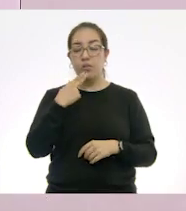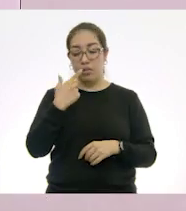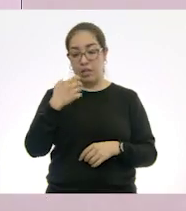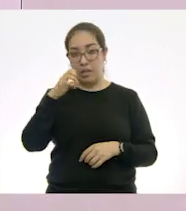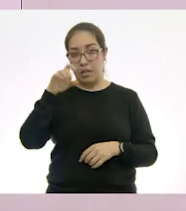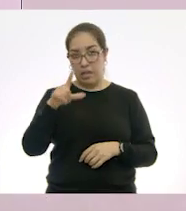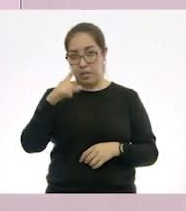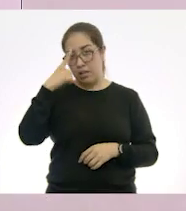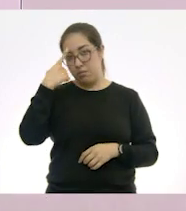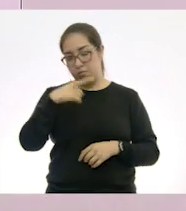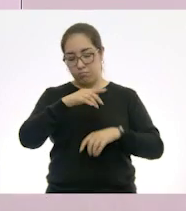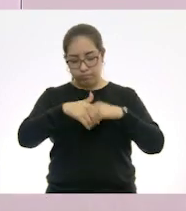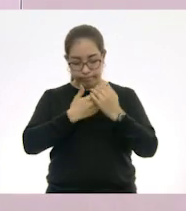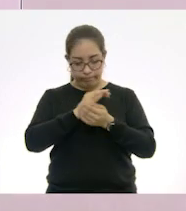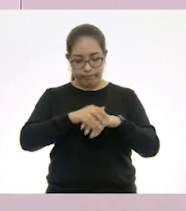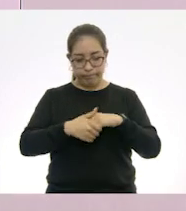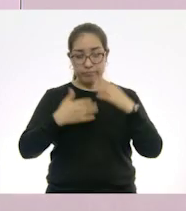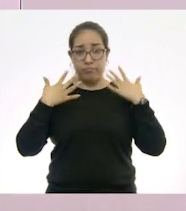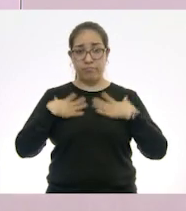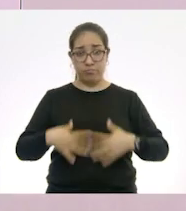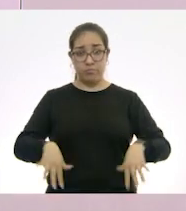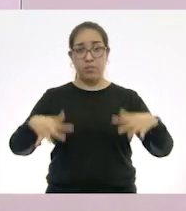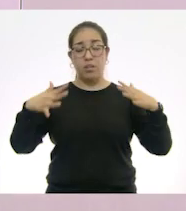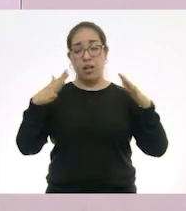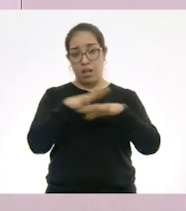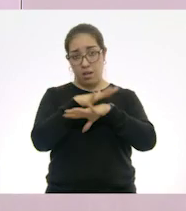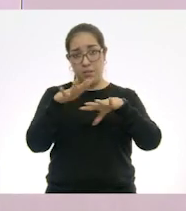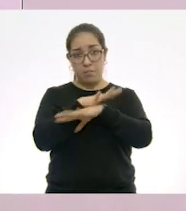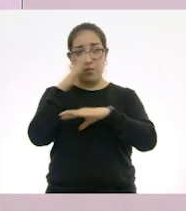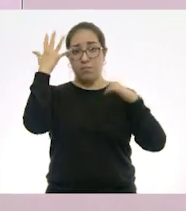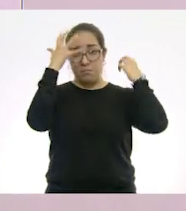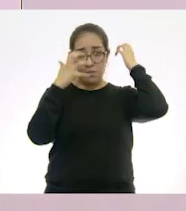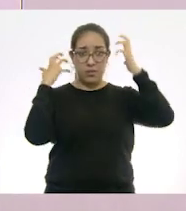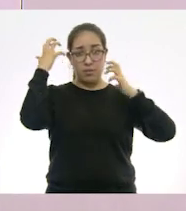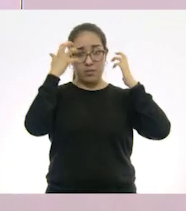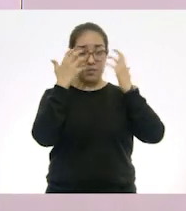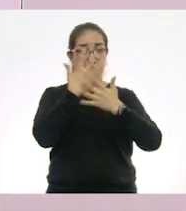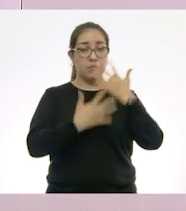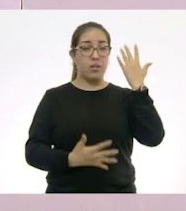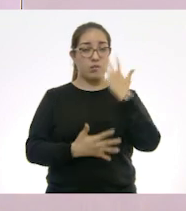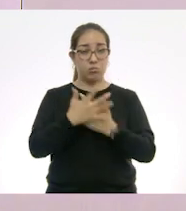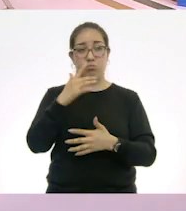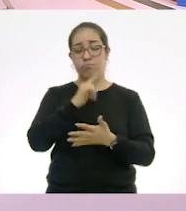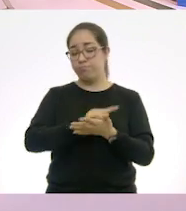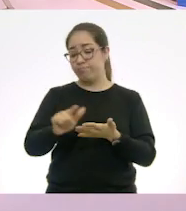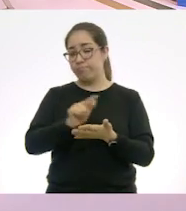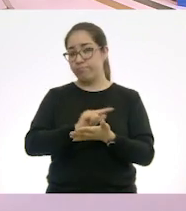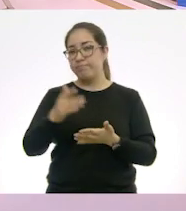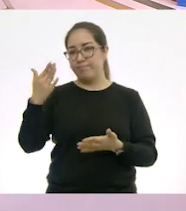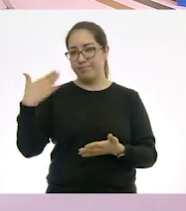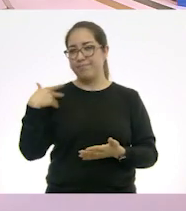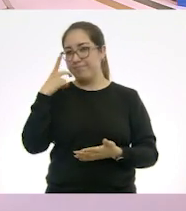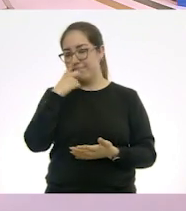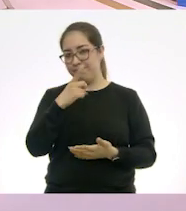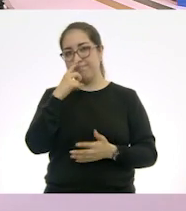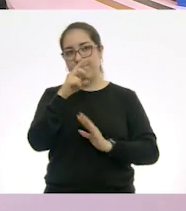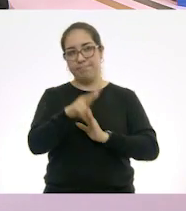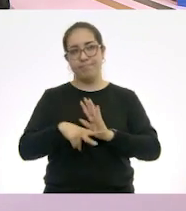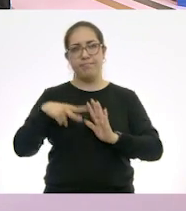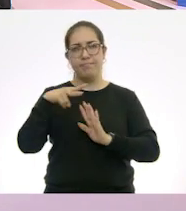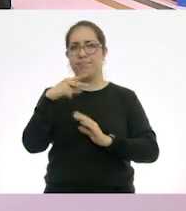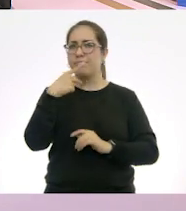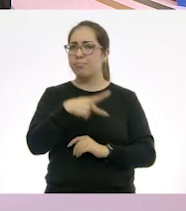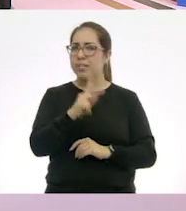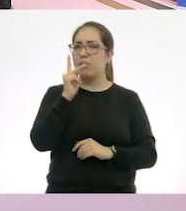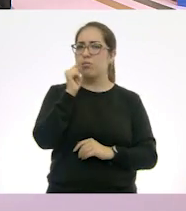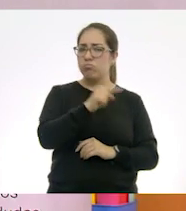a casa, bañarse y cambiarse de ropa, lavarse bien las manos. Que fue lo que él dijo en el video. Pero tiene esta duda.